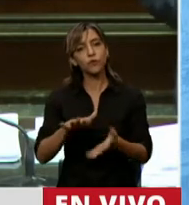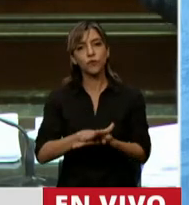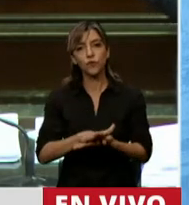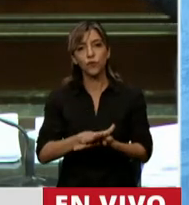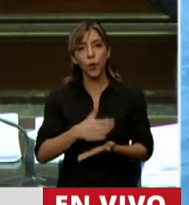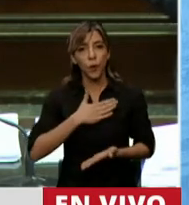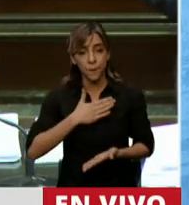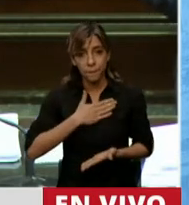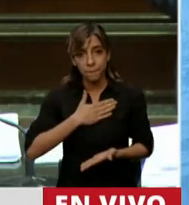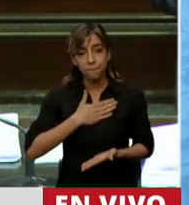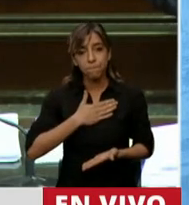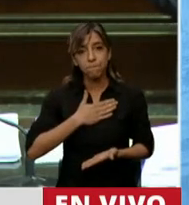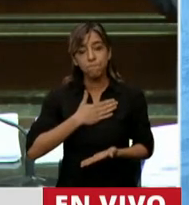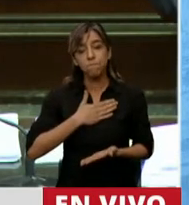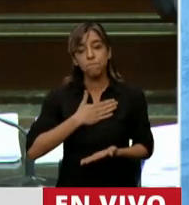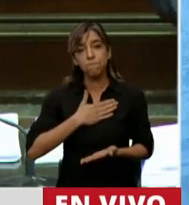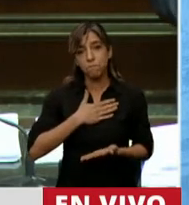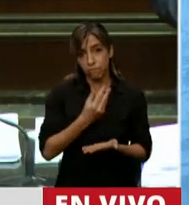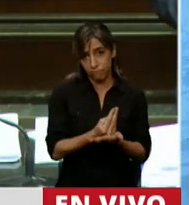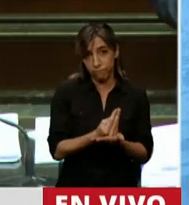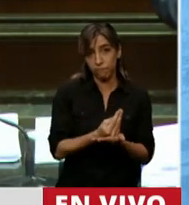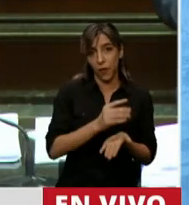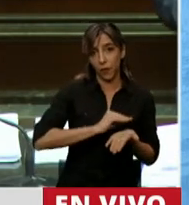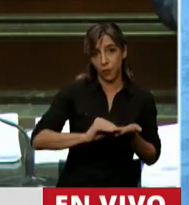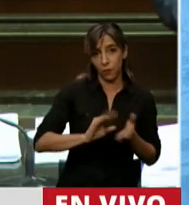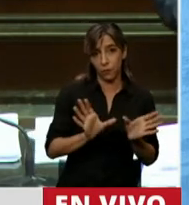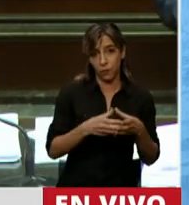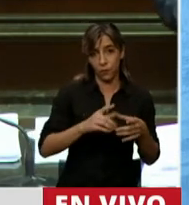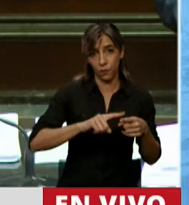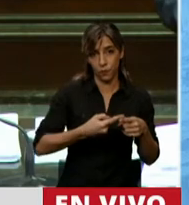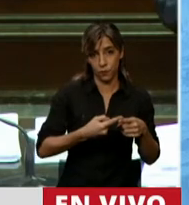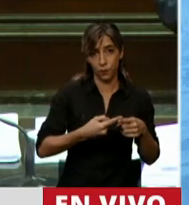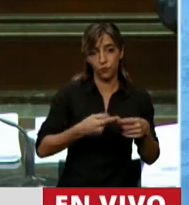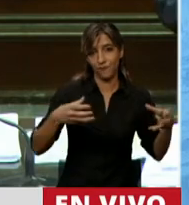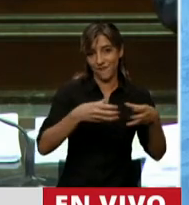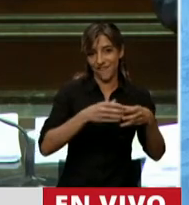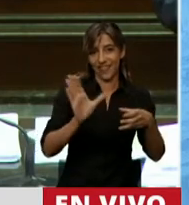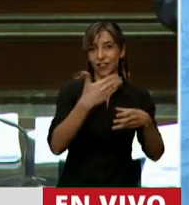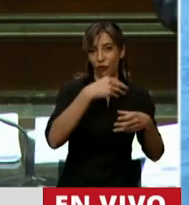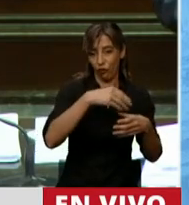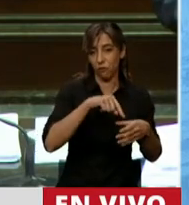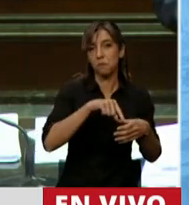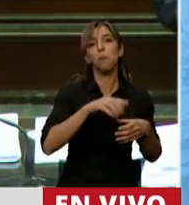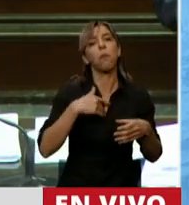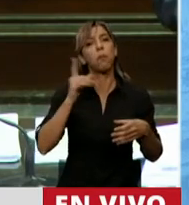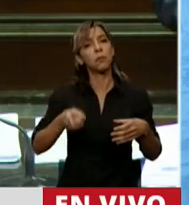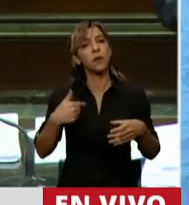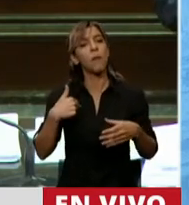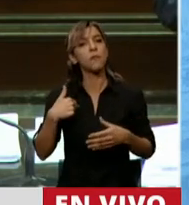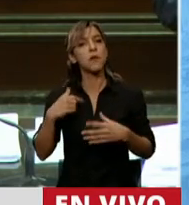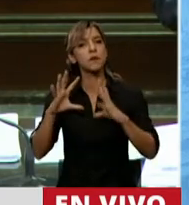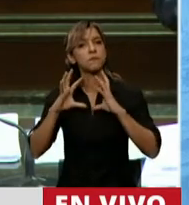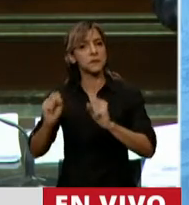doble condición, de diputado del Frente de Todos, pero también de secretario general de la CTA,